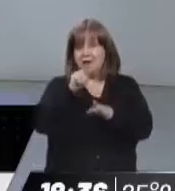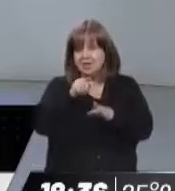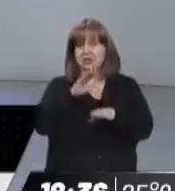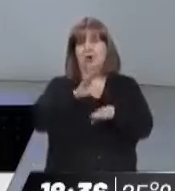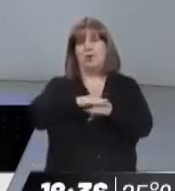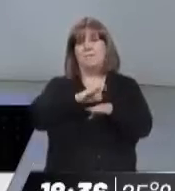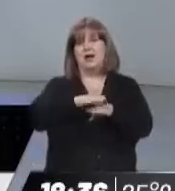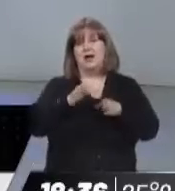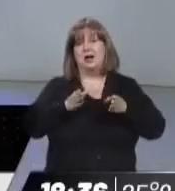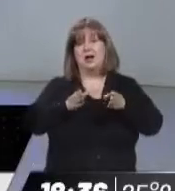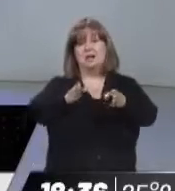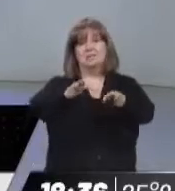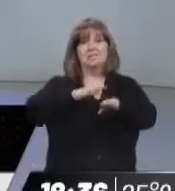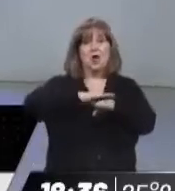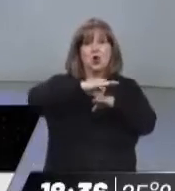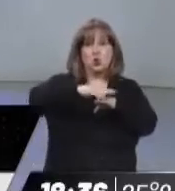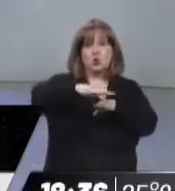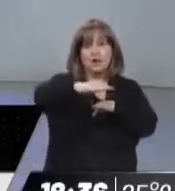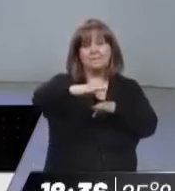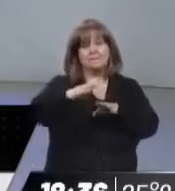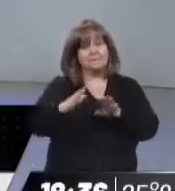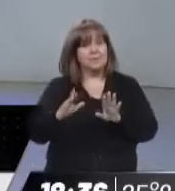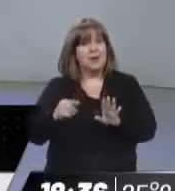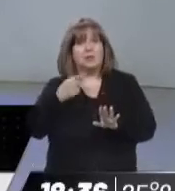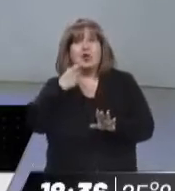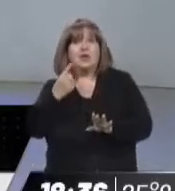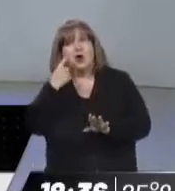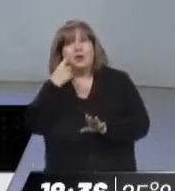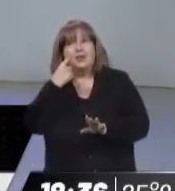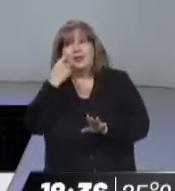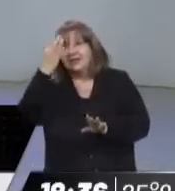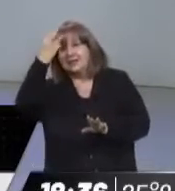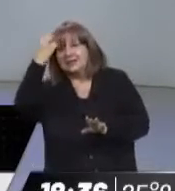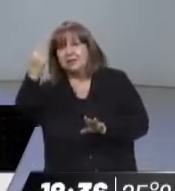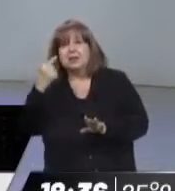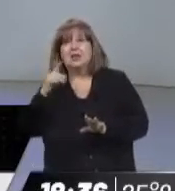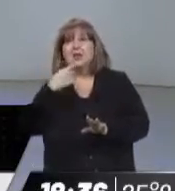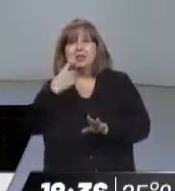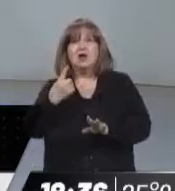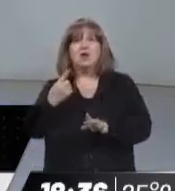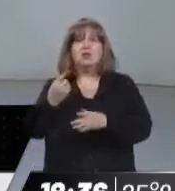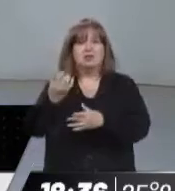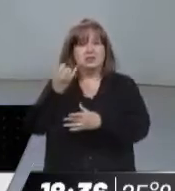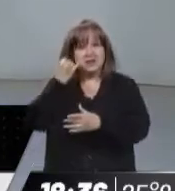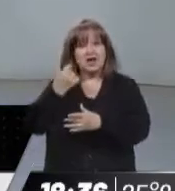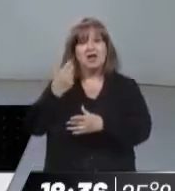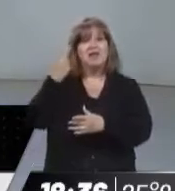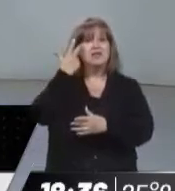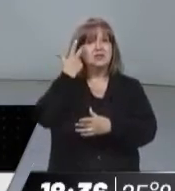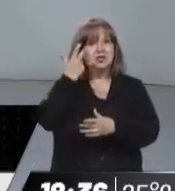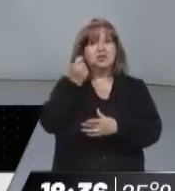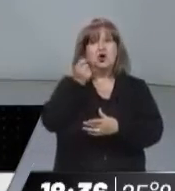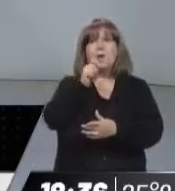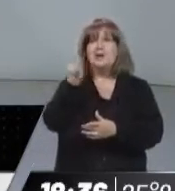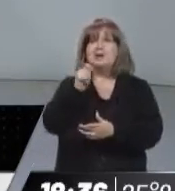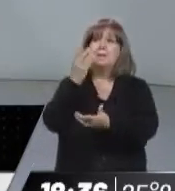accidente. Exactamente, pero por el estado de la ruta, Rufail dijo, el intendente de San Martín, que llevaba un año y medio, 18 meses, reclamando para que